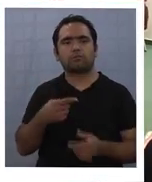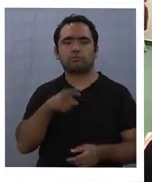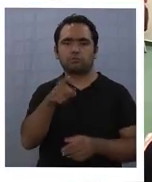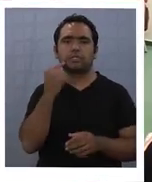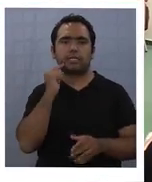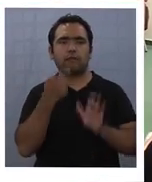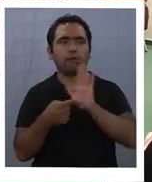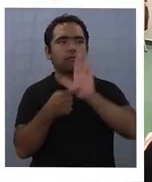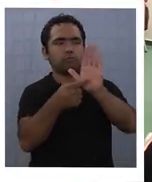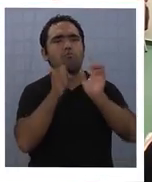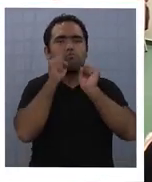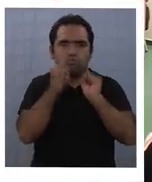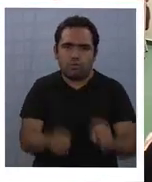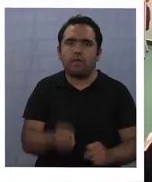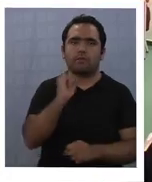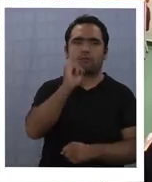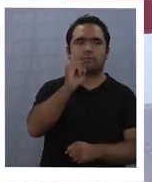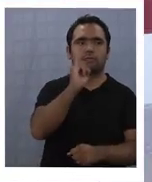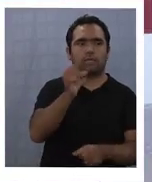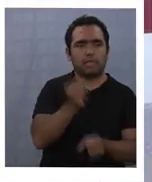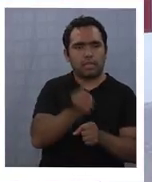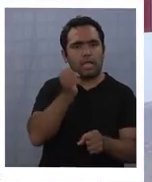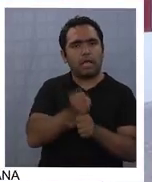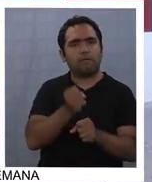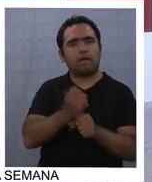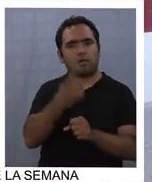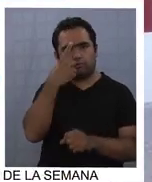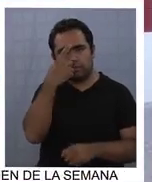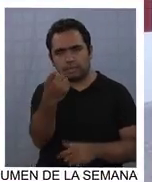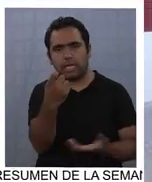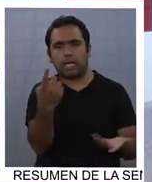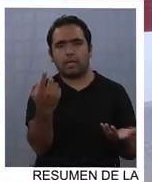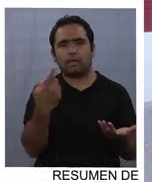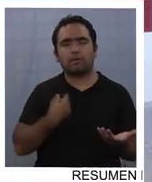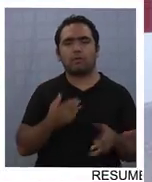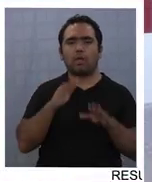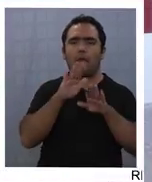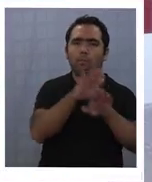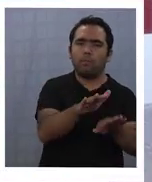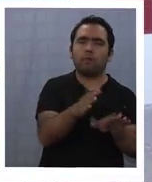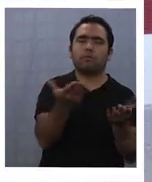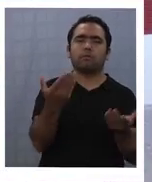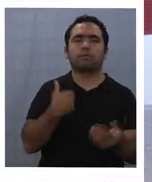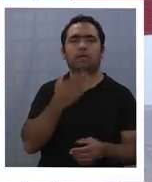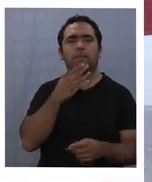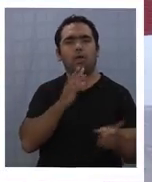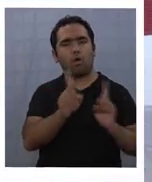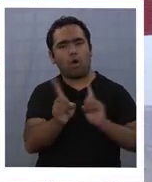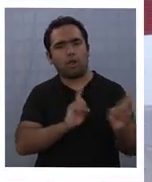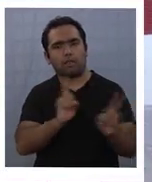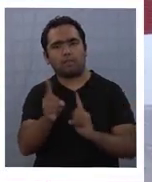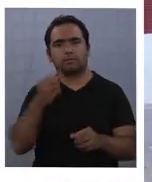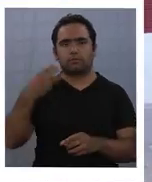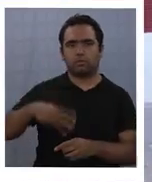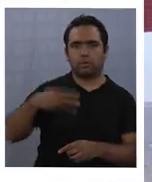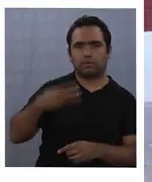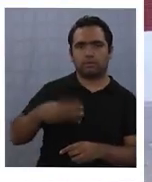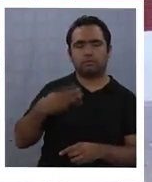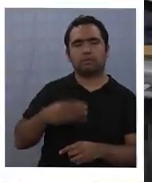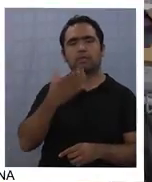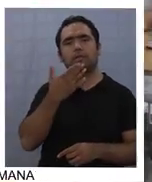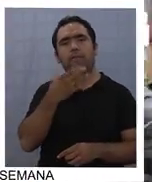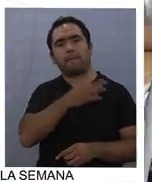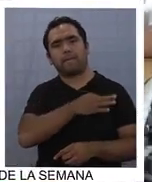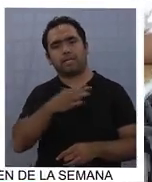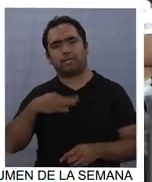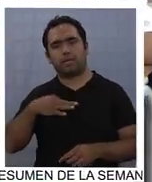lograr trabajando con seriedad y en una tremenda colaboración y coordinación con el municipio, en este caso, y el Ministerio de